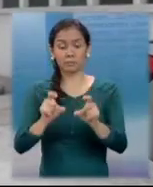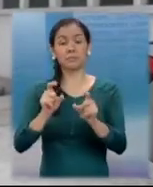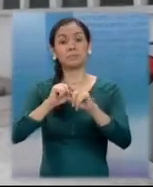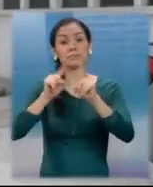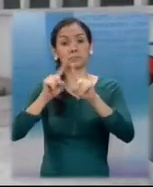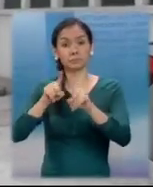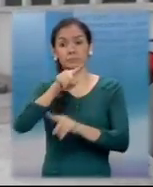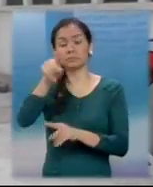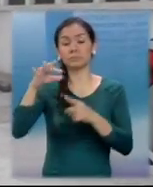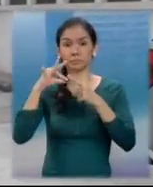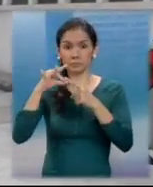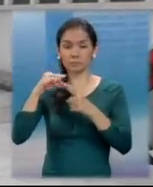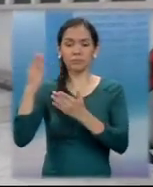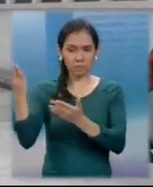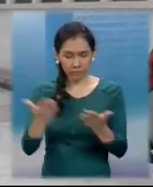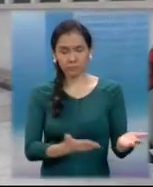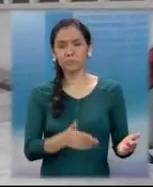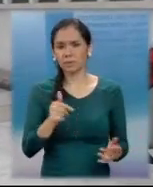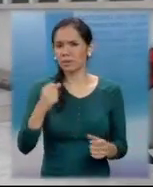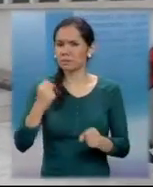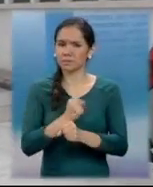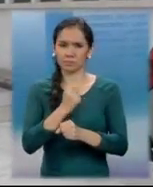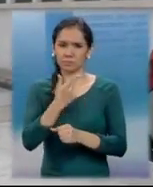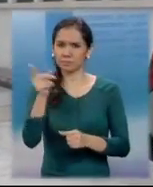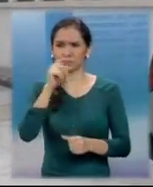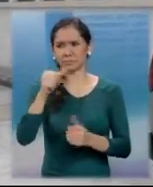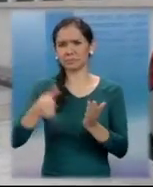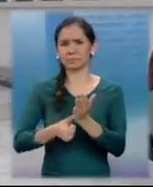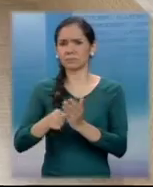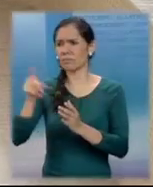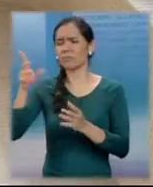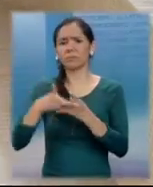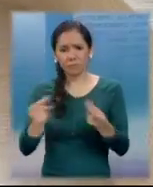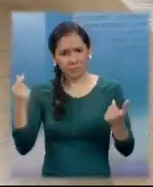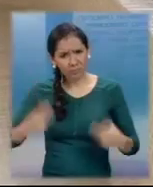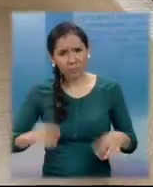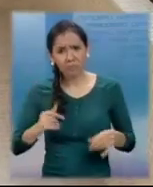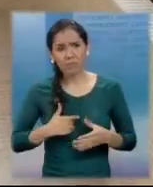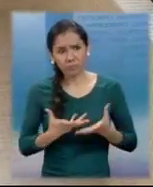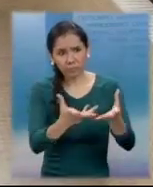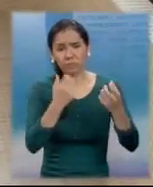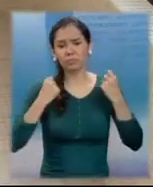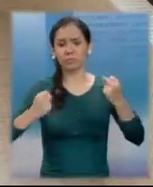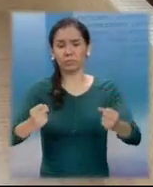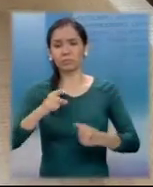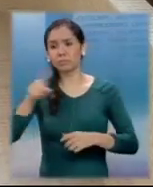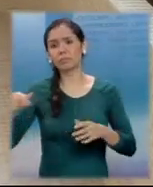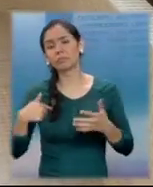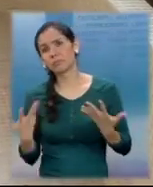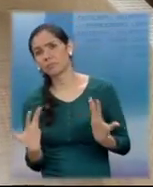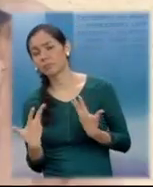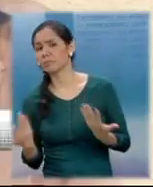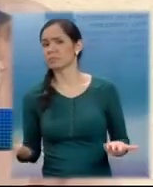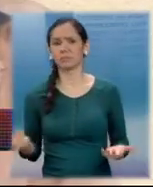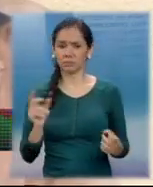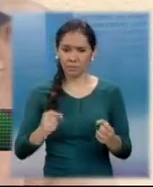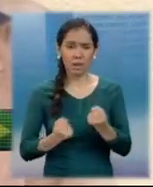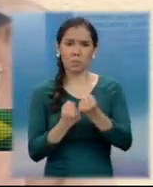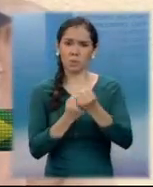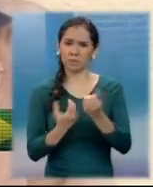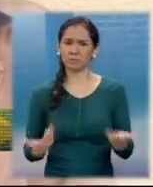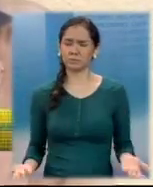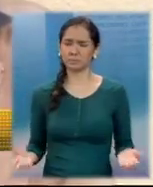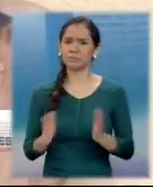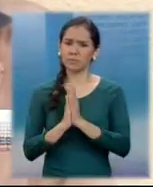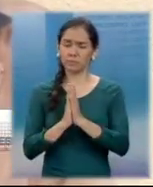especiales, dice que es lamentable que no se dé el punto resolutivo y pide al jefe de su pronta intervención. Sí,